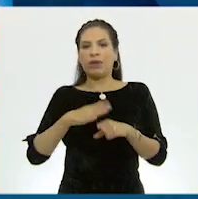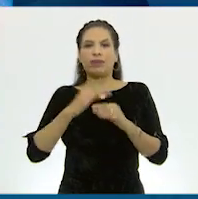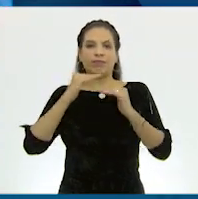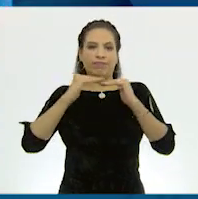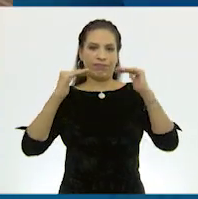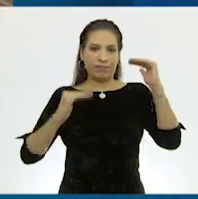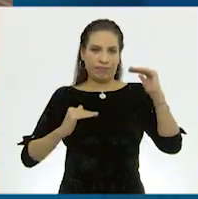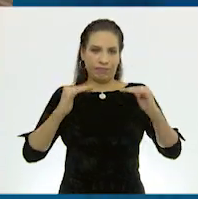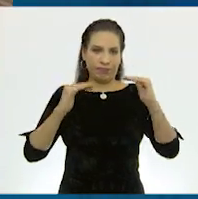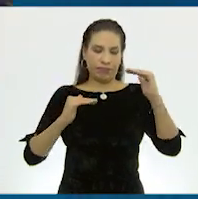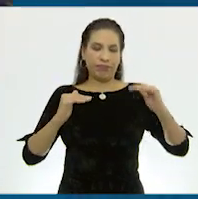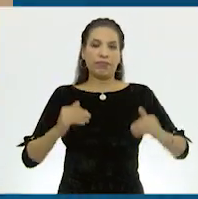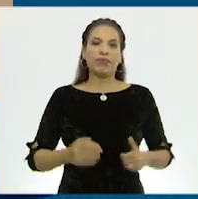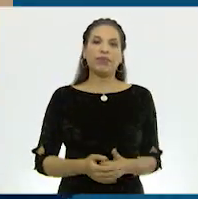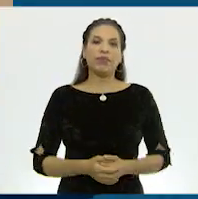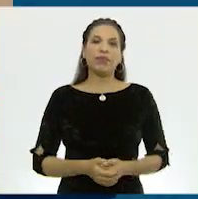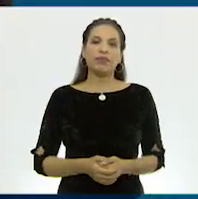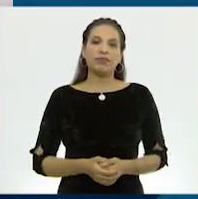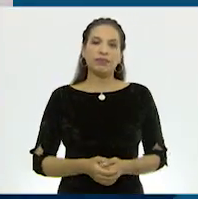desigualdad